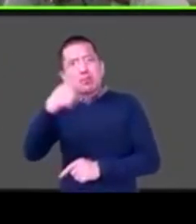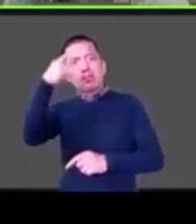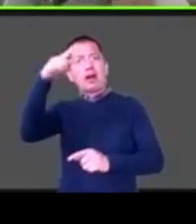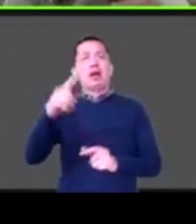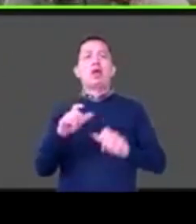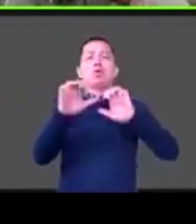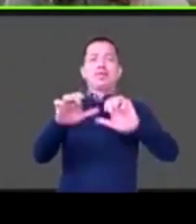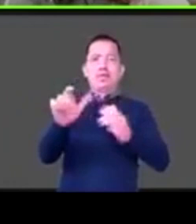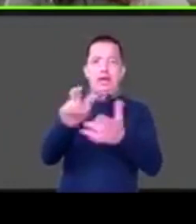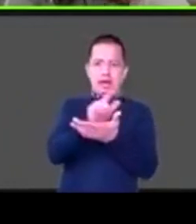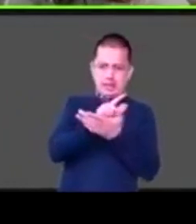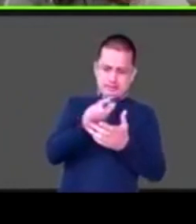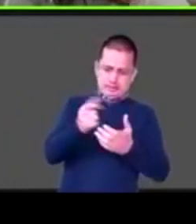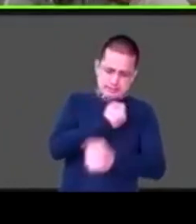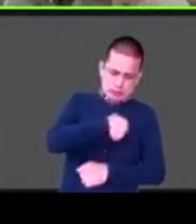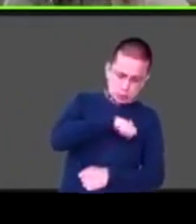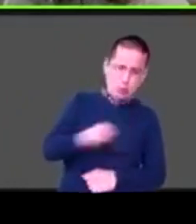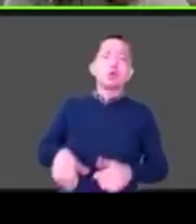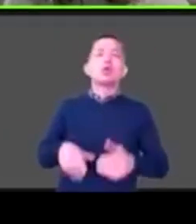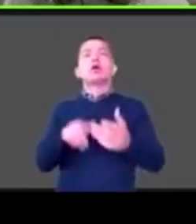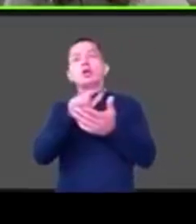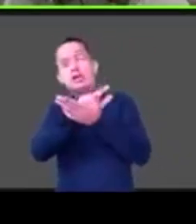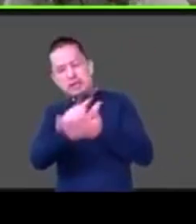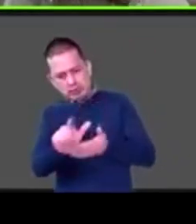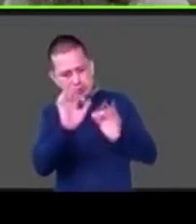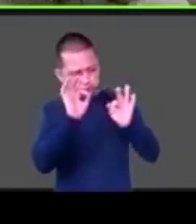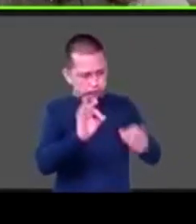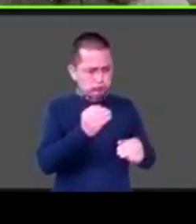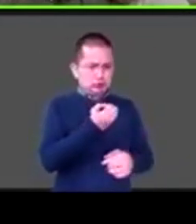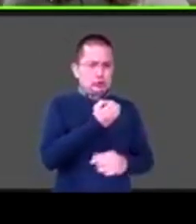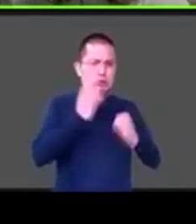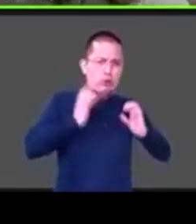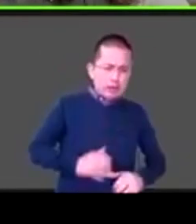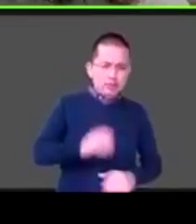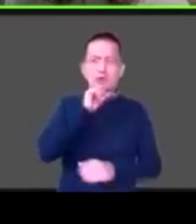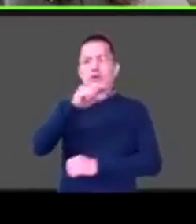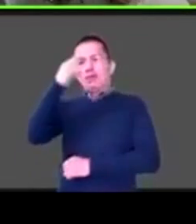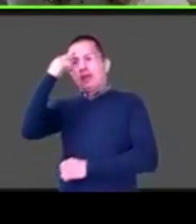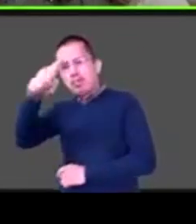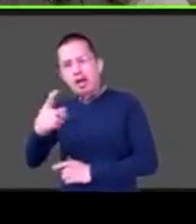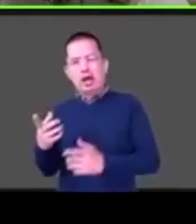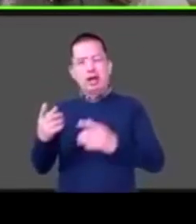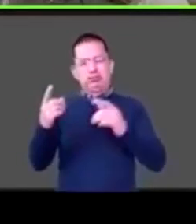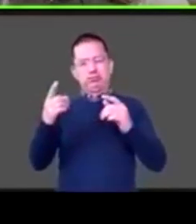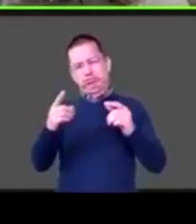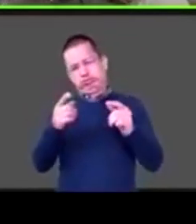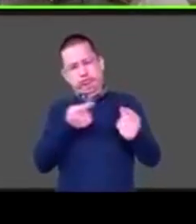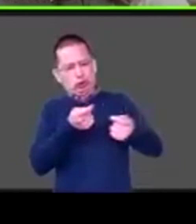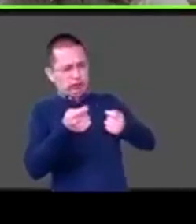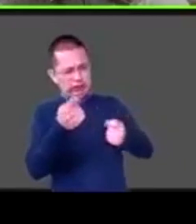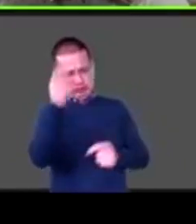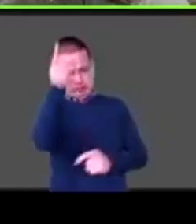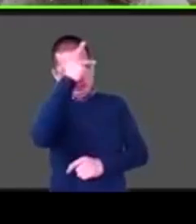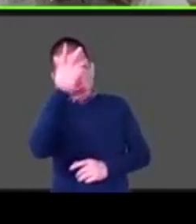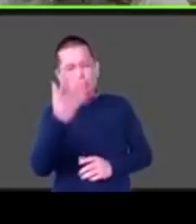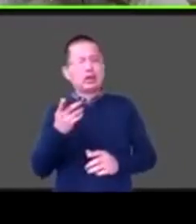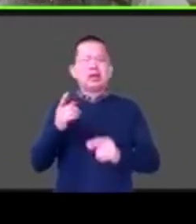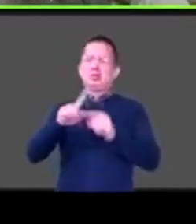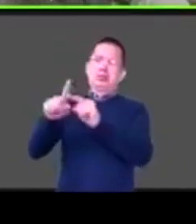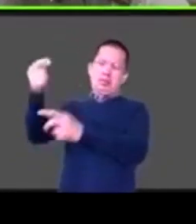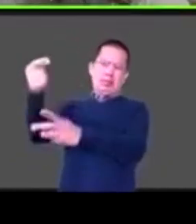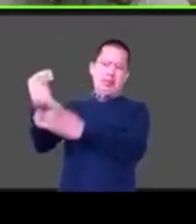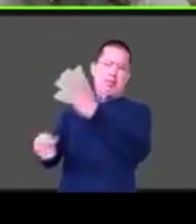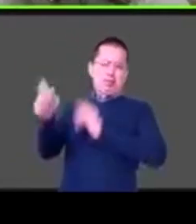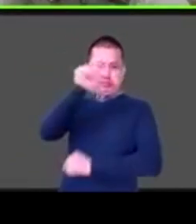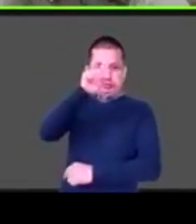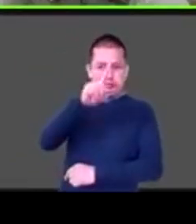socioemocional actividades lúdicas y de violencia muchas cosas que nos están pidiendo en el chat de preguntas Enrique ha estado durante todo este tiempo que